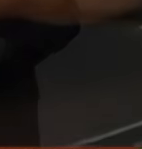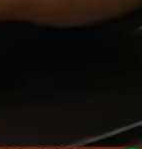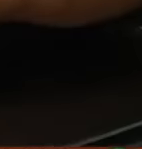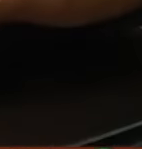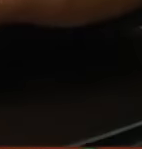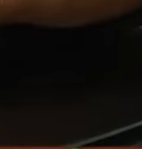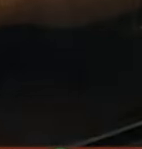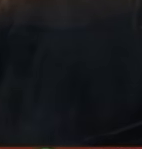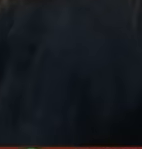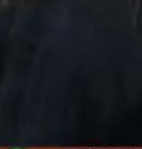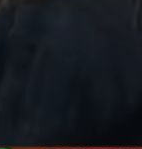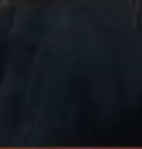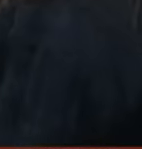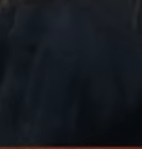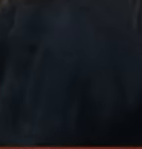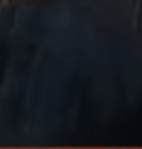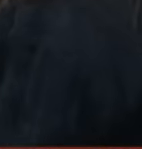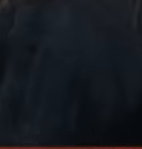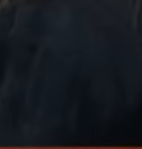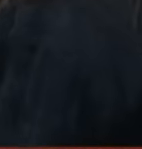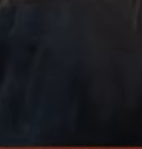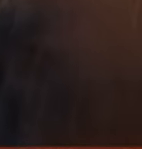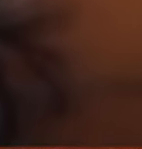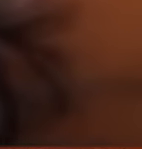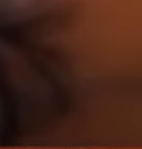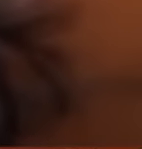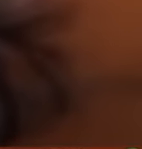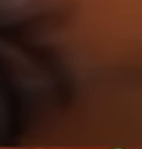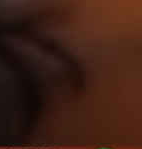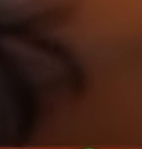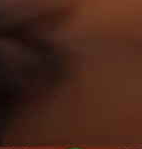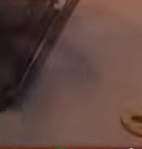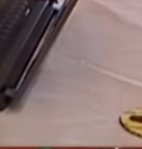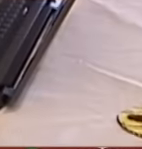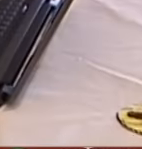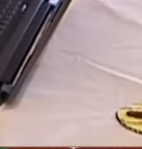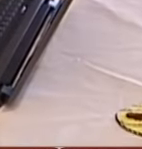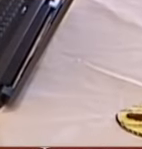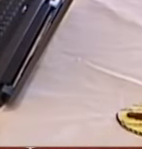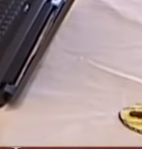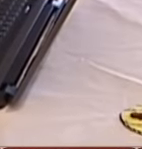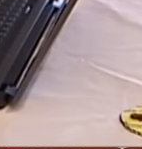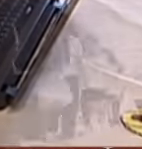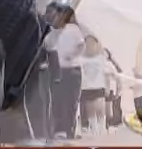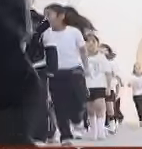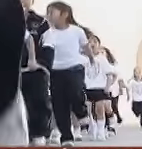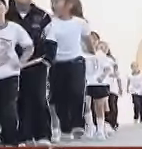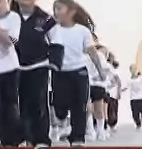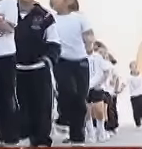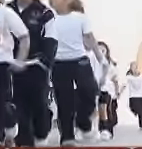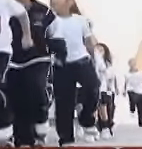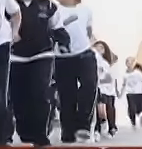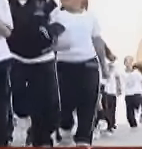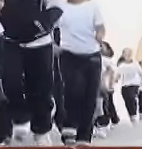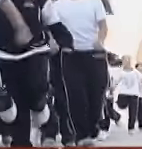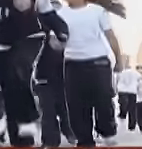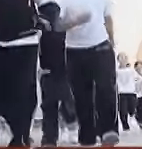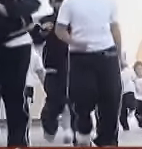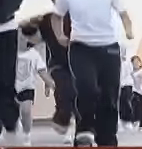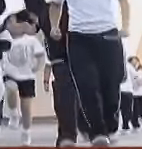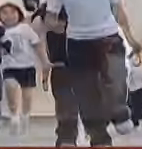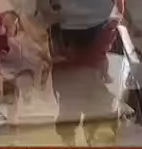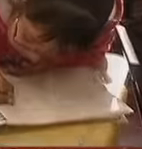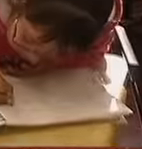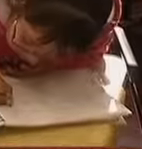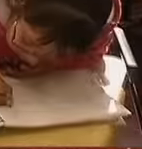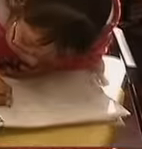Automáticamente Quede pagado el seguro Y el hijo reciba La suma asegurada Al cumplir la edad Pactada en el contrato En el plan del seguro A contratar